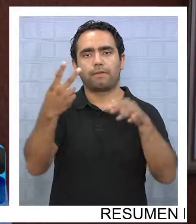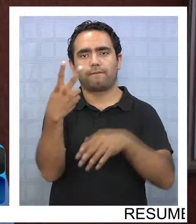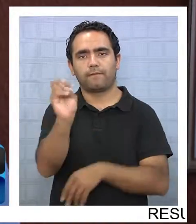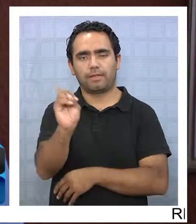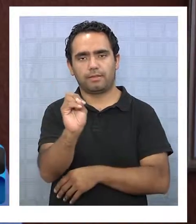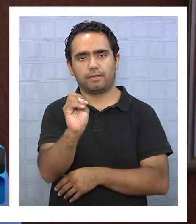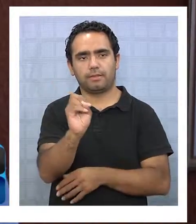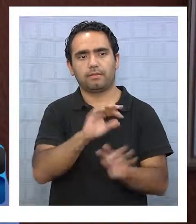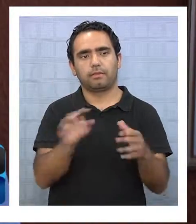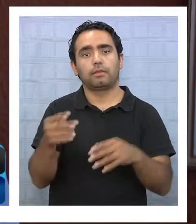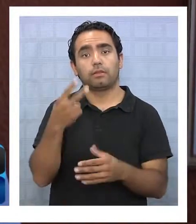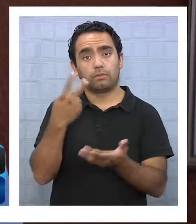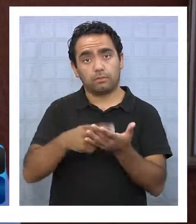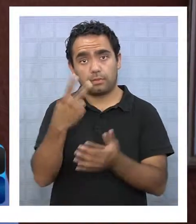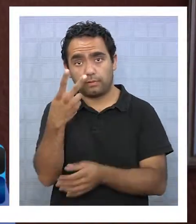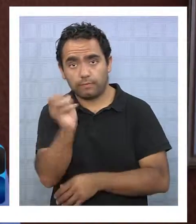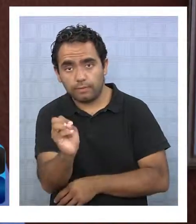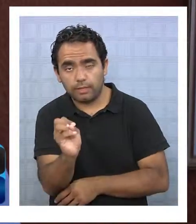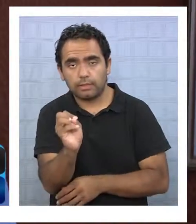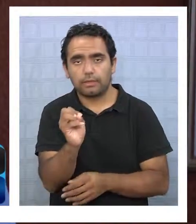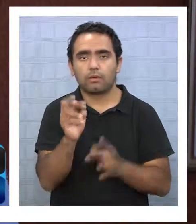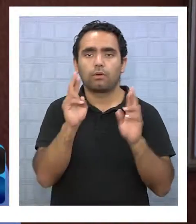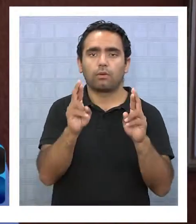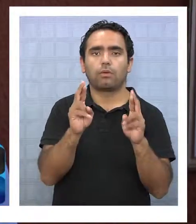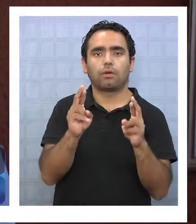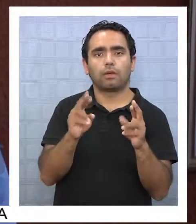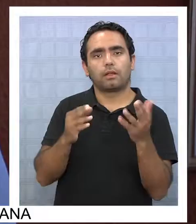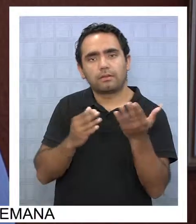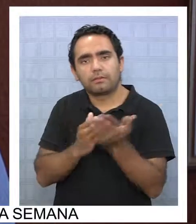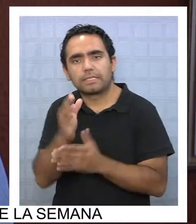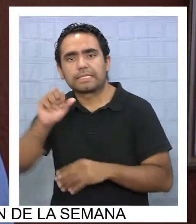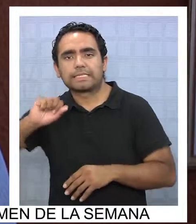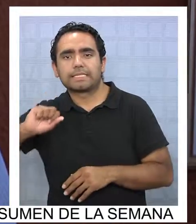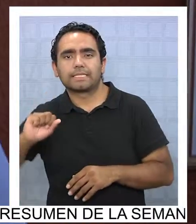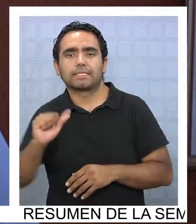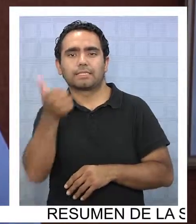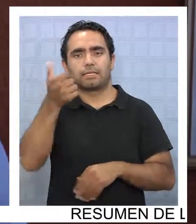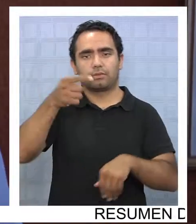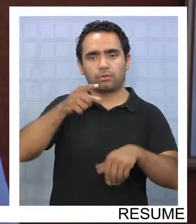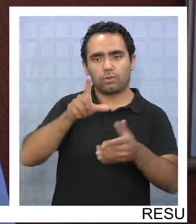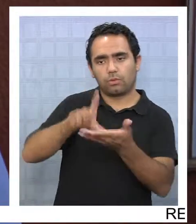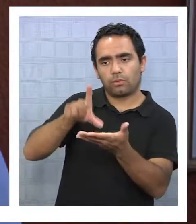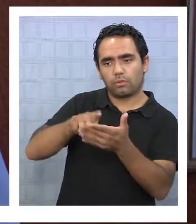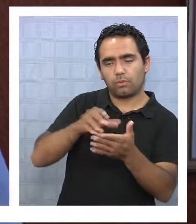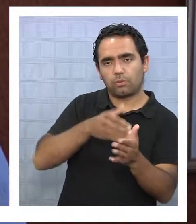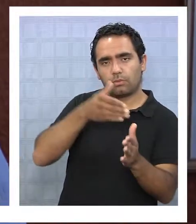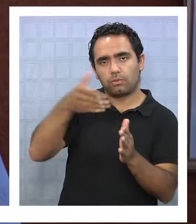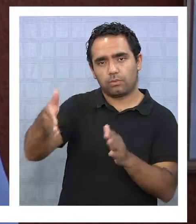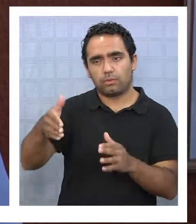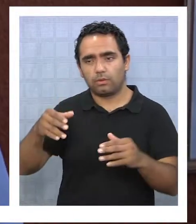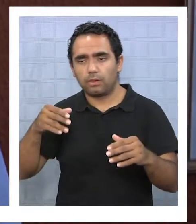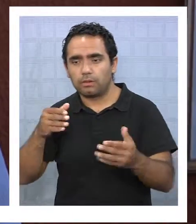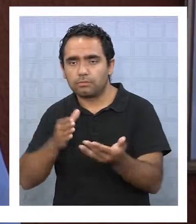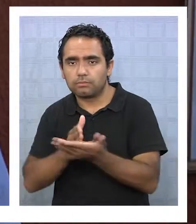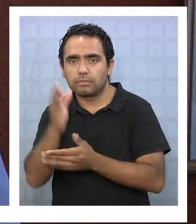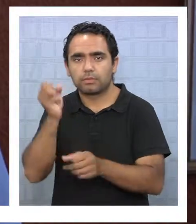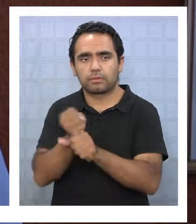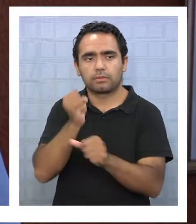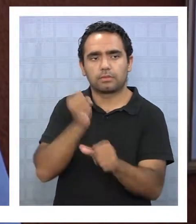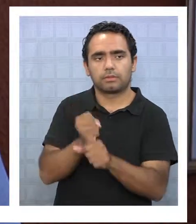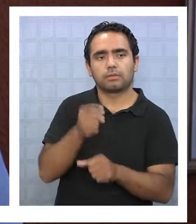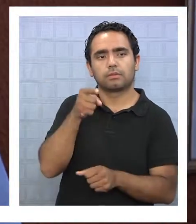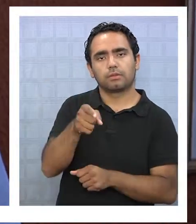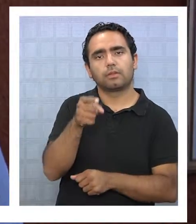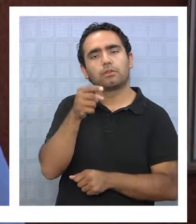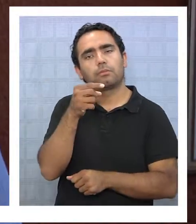esperamos también el año 2020 estar ejecutando la sexta etapa de la conservación de la pista y de toda el área pavimentada. Por lo